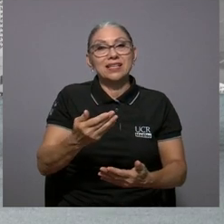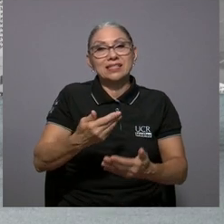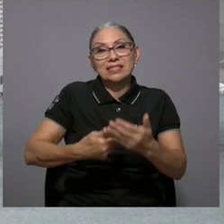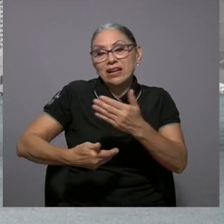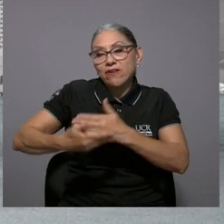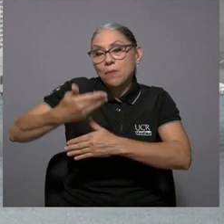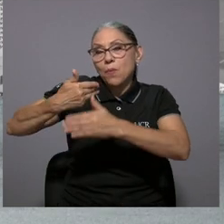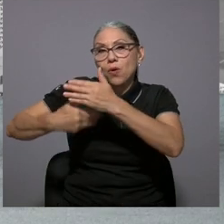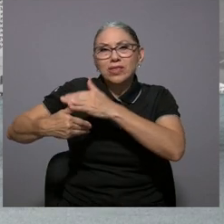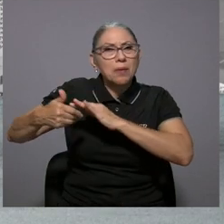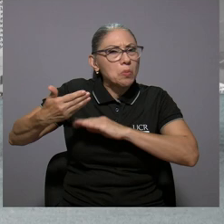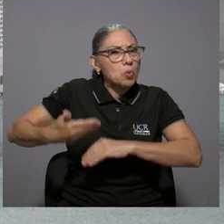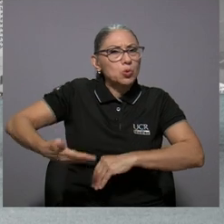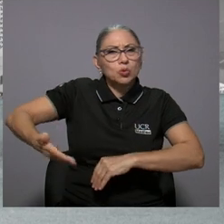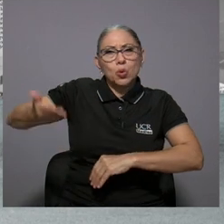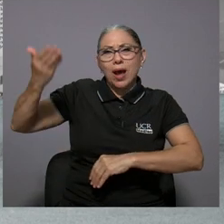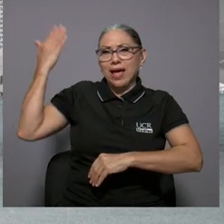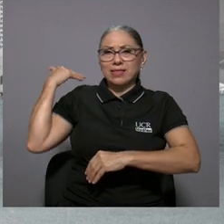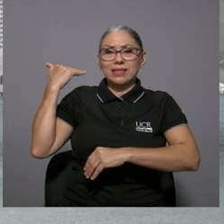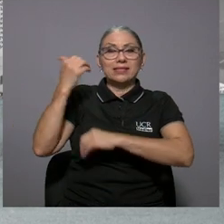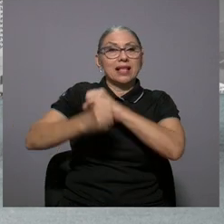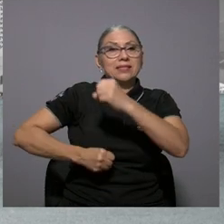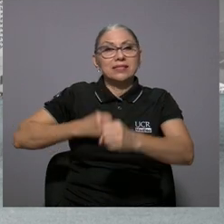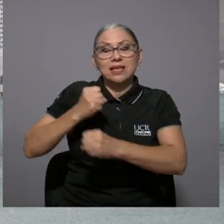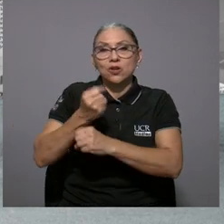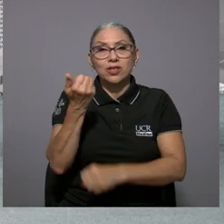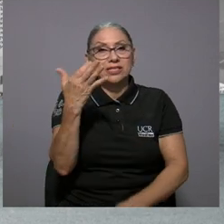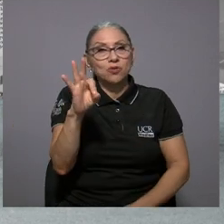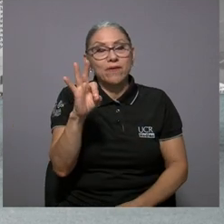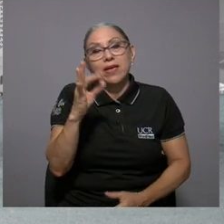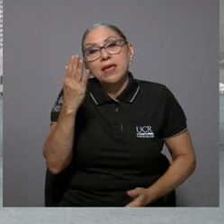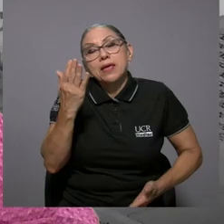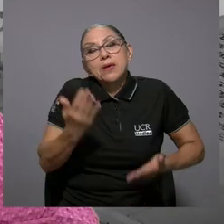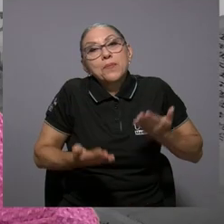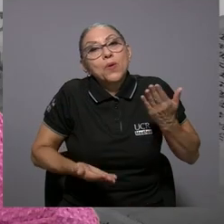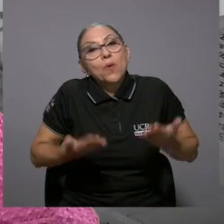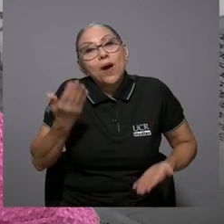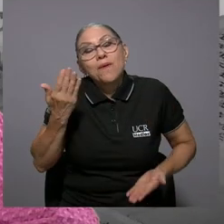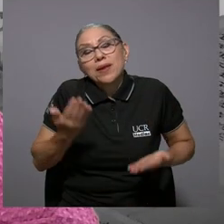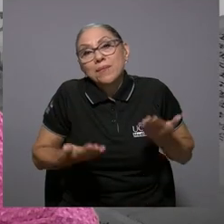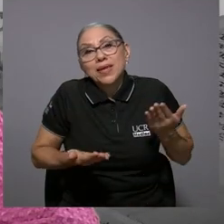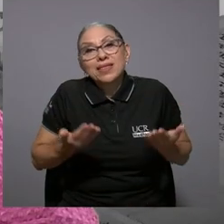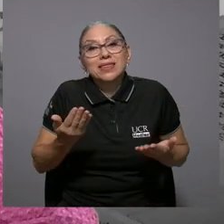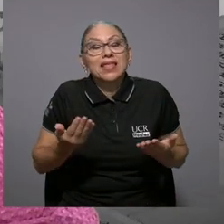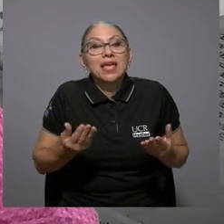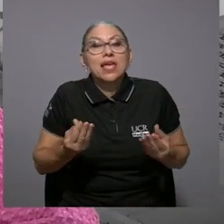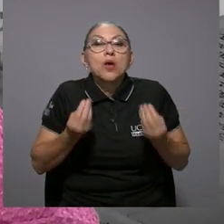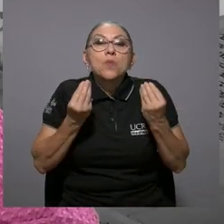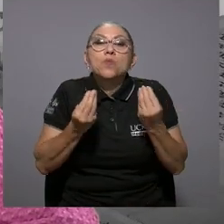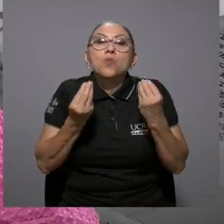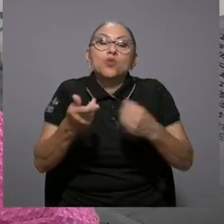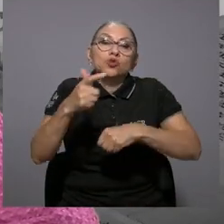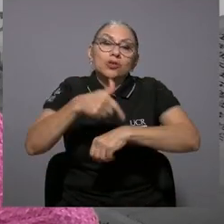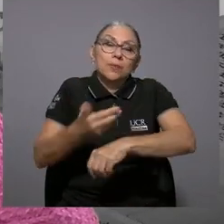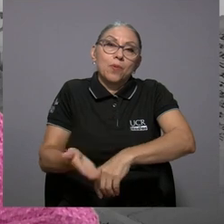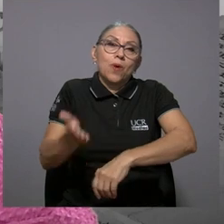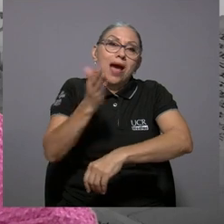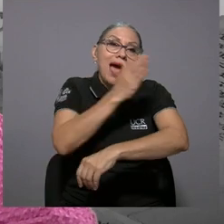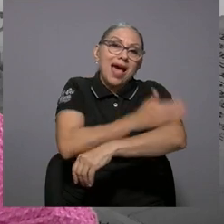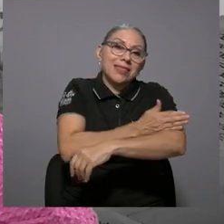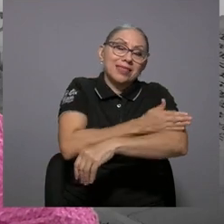al mucho antes al siglo 19 y probablemente mucho antes